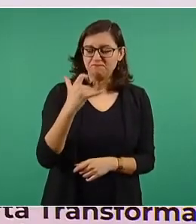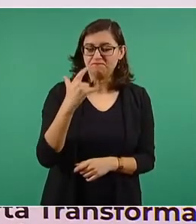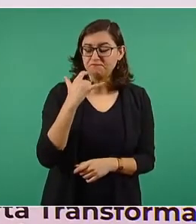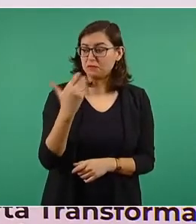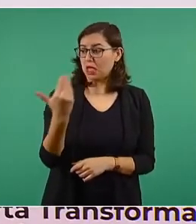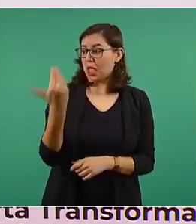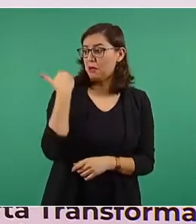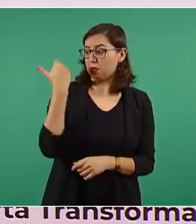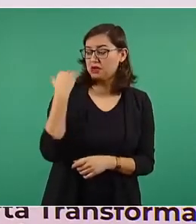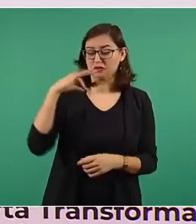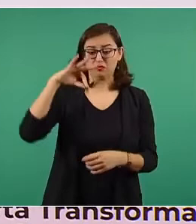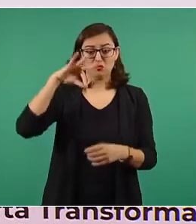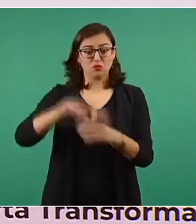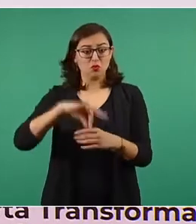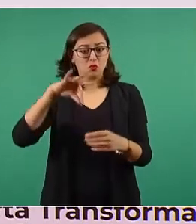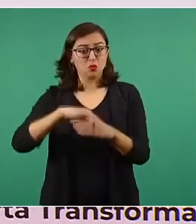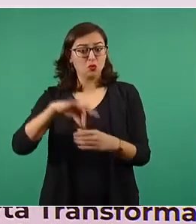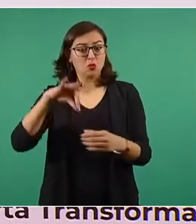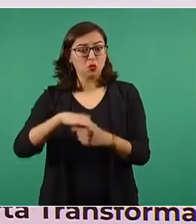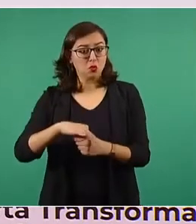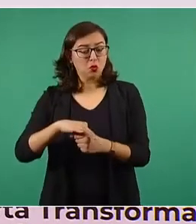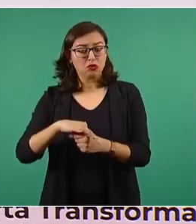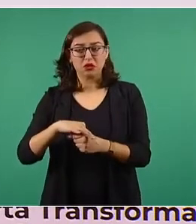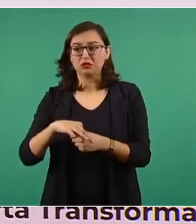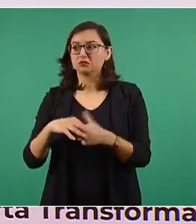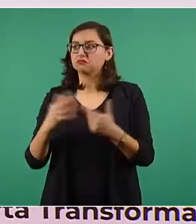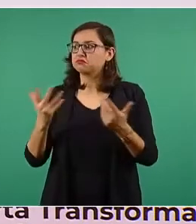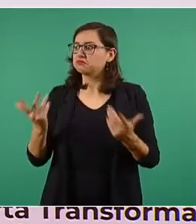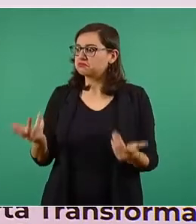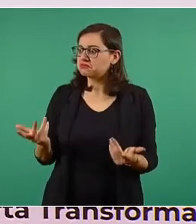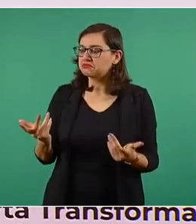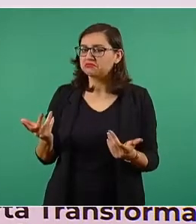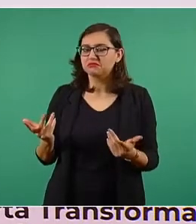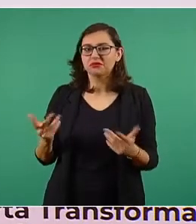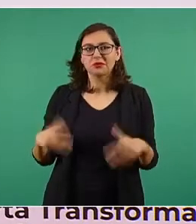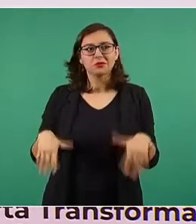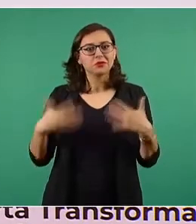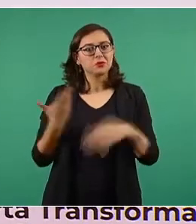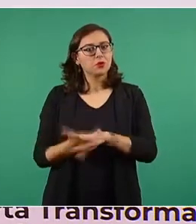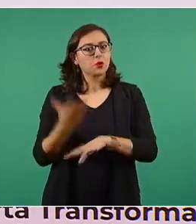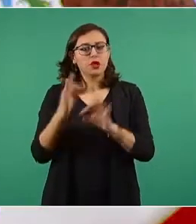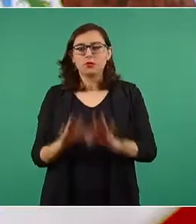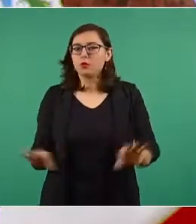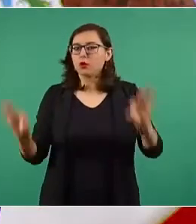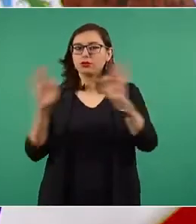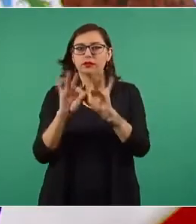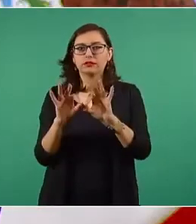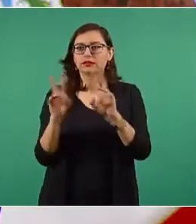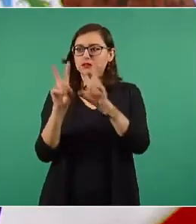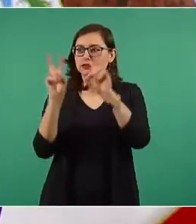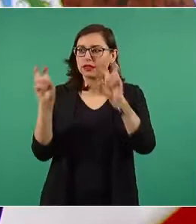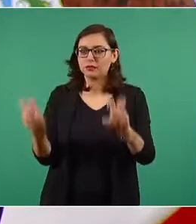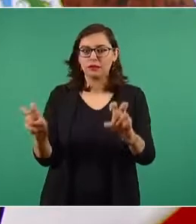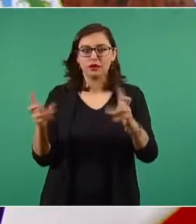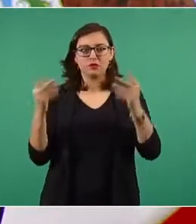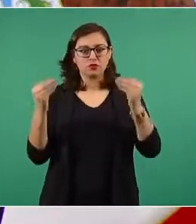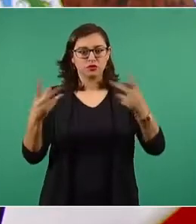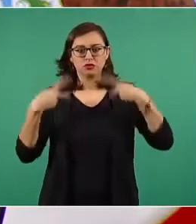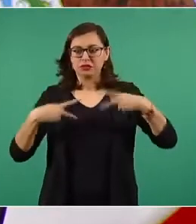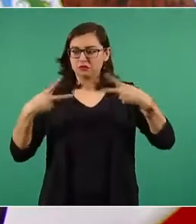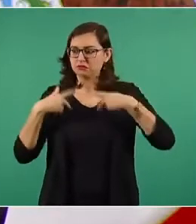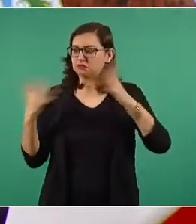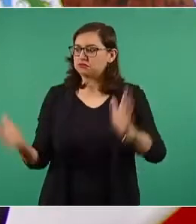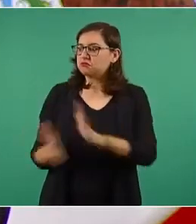de México sin problemas mayores y consolidando al mismo